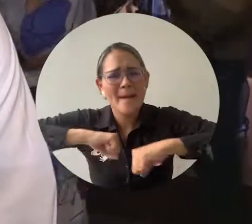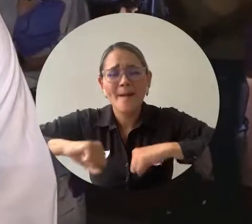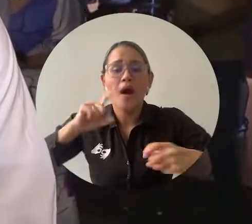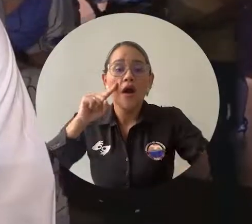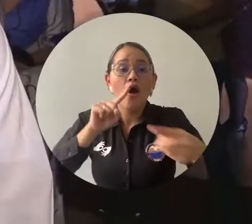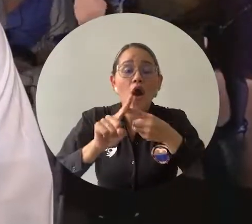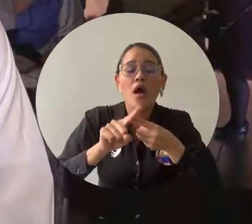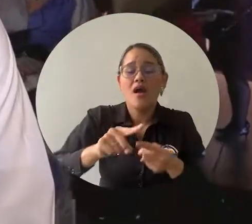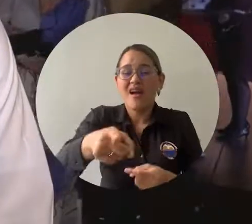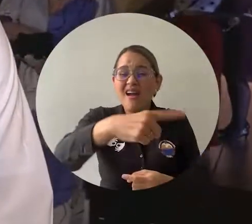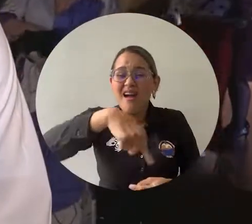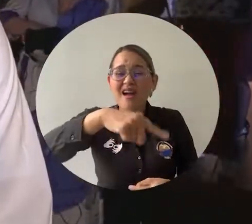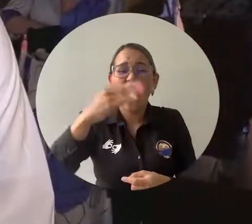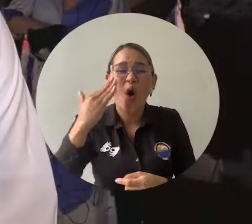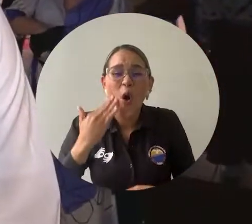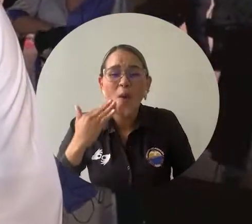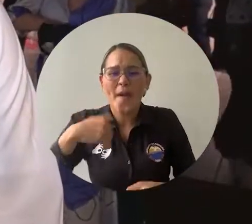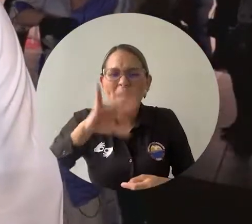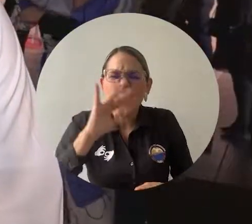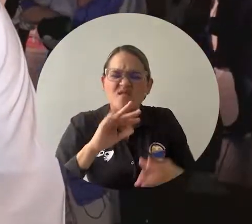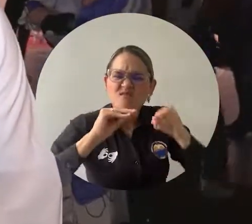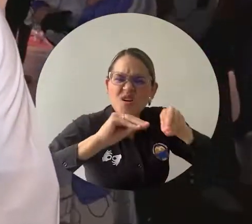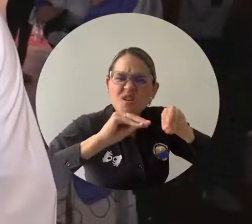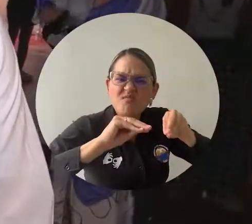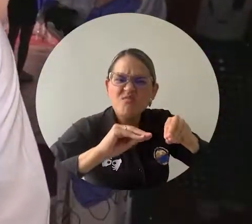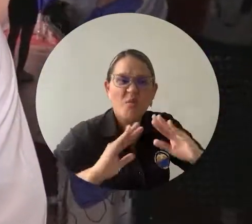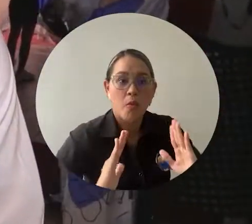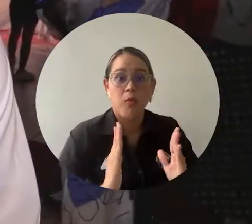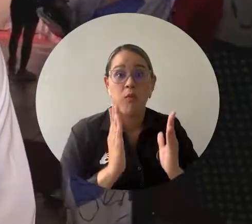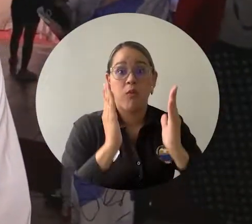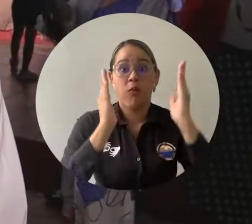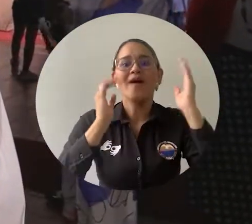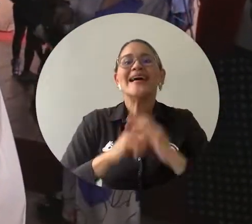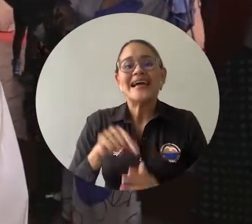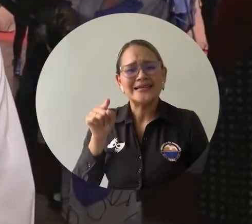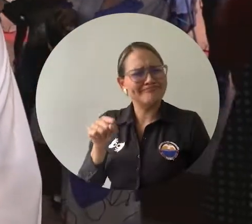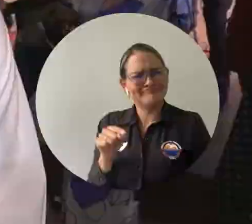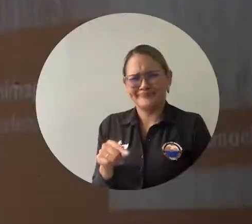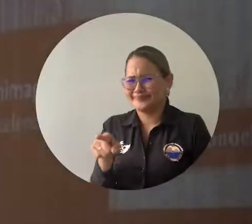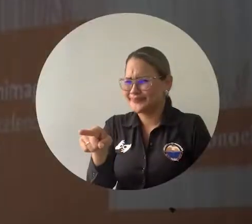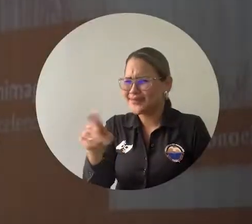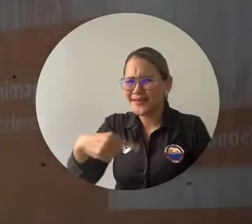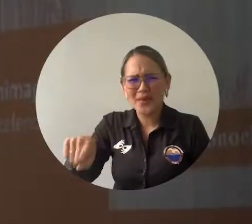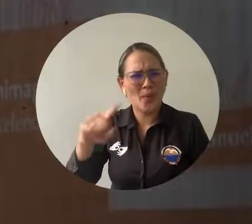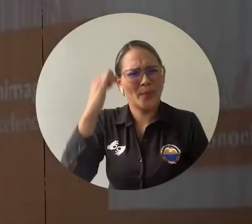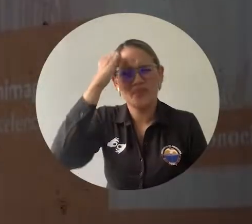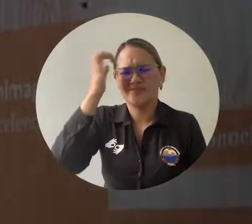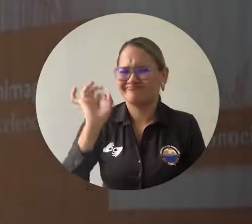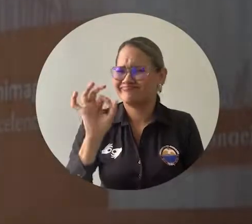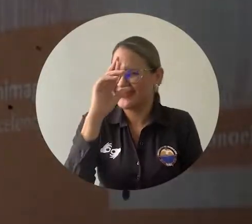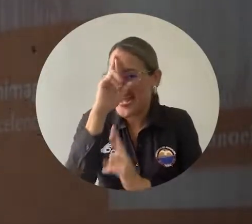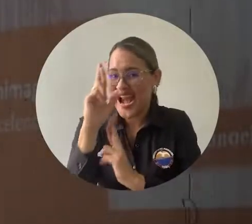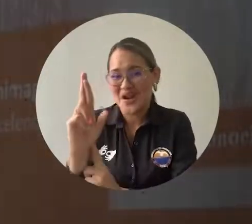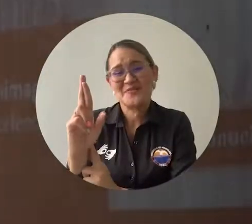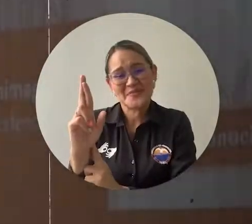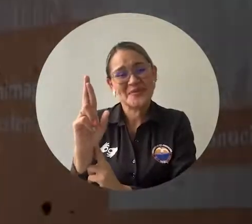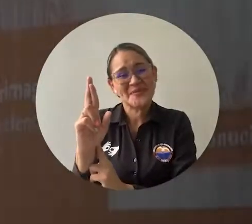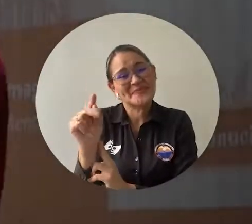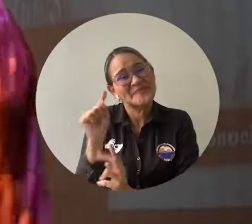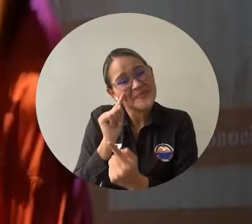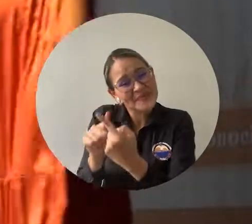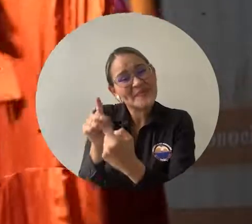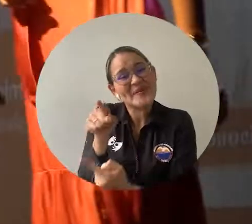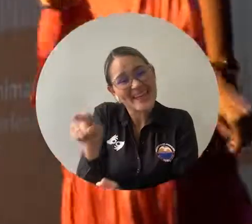para la formación profesional de todos esos seres humanos y estudiantes que pasan por nuestra Alma Mater. Para ellos un total reconocimiento y este